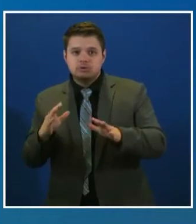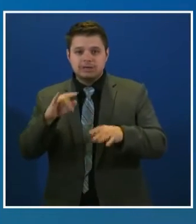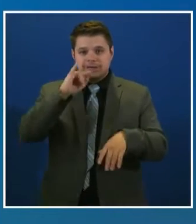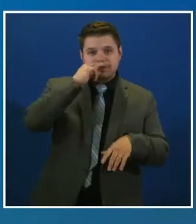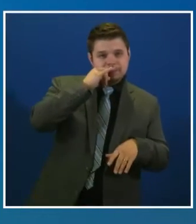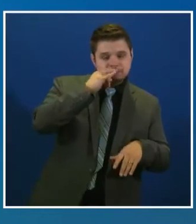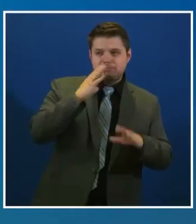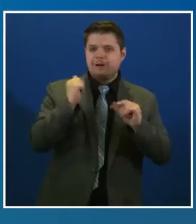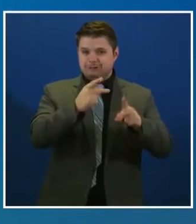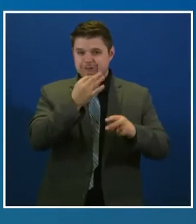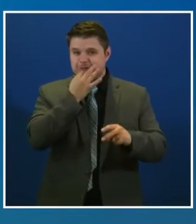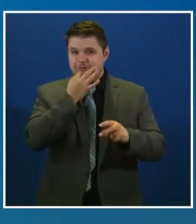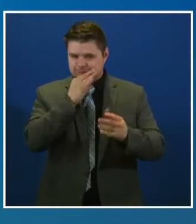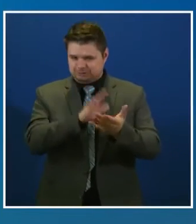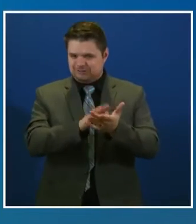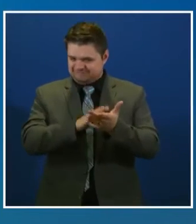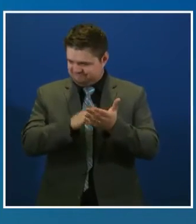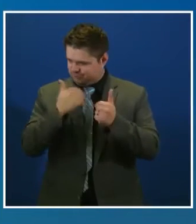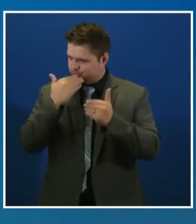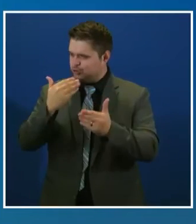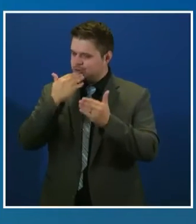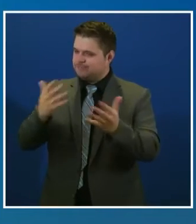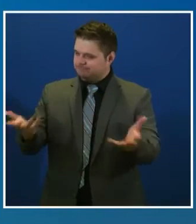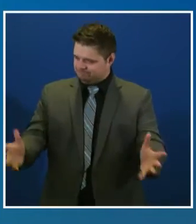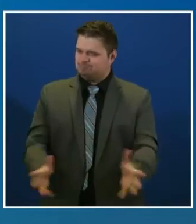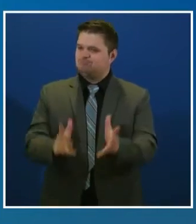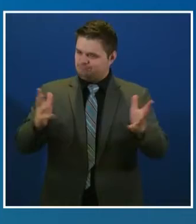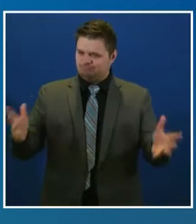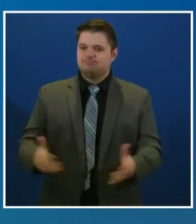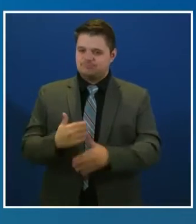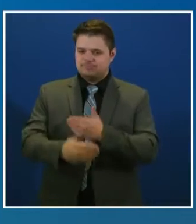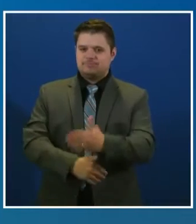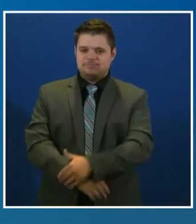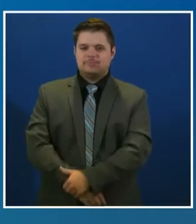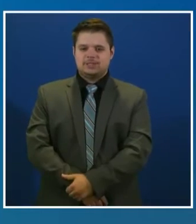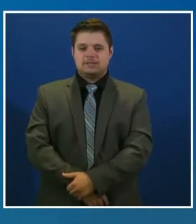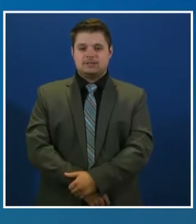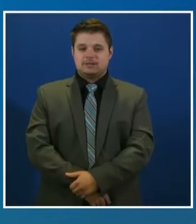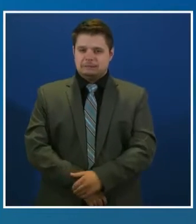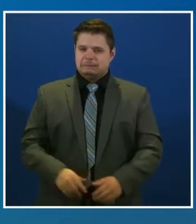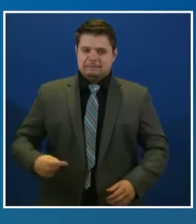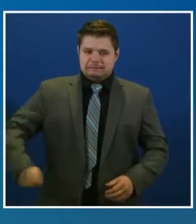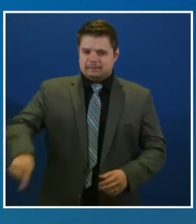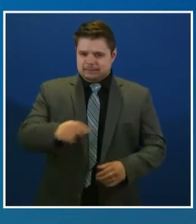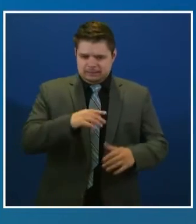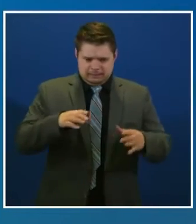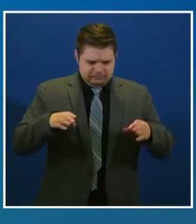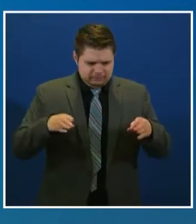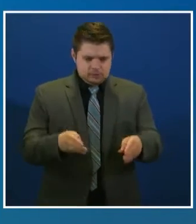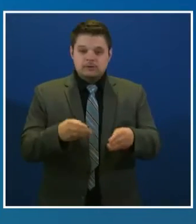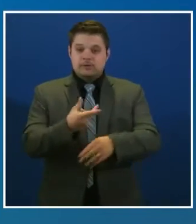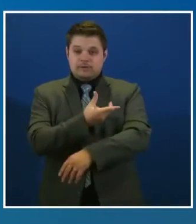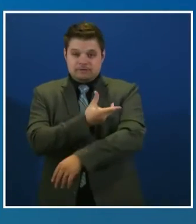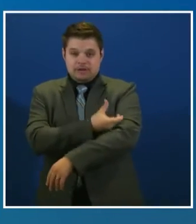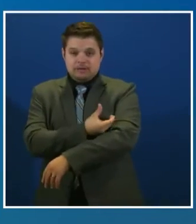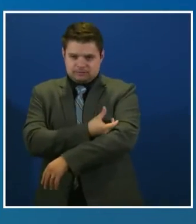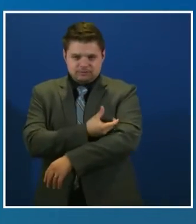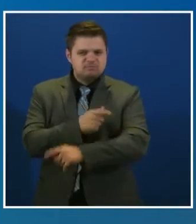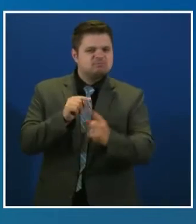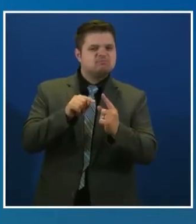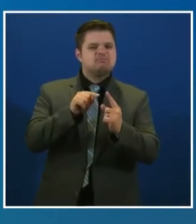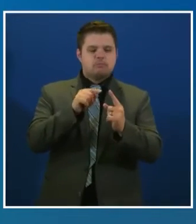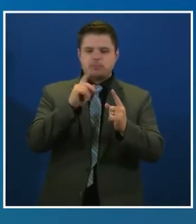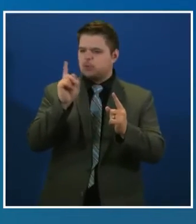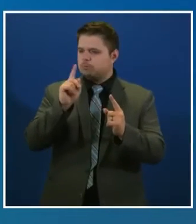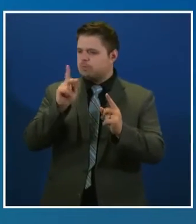posible. Además, el sitio sigue enfocándose en la vacunación de quienes corren más riesgo, incluyendo a adultos mayores y a